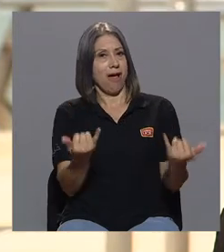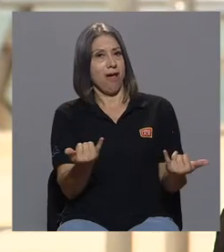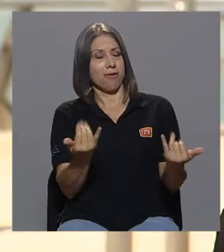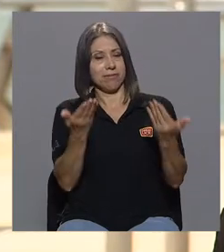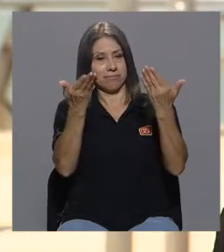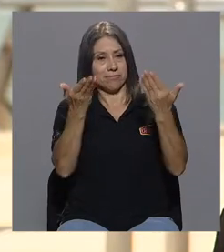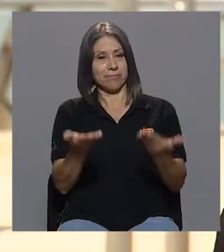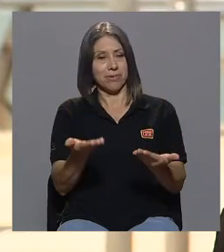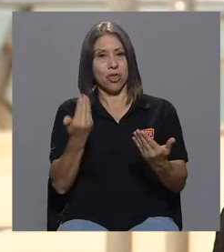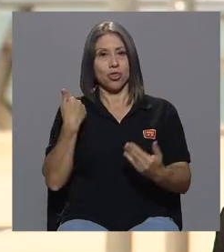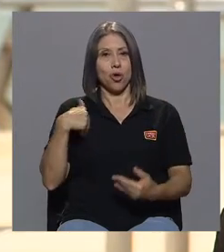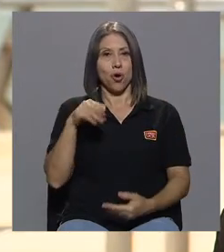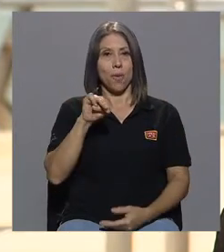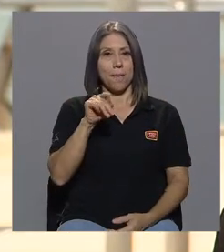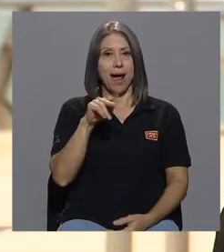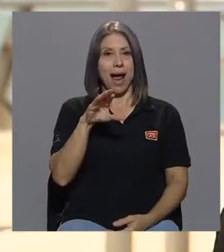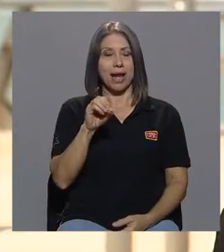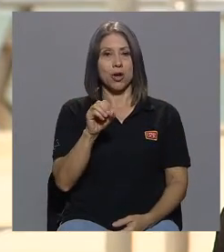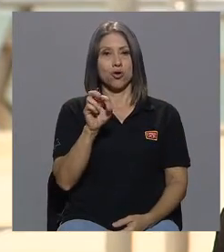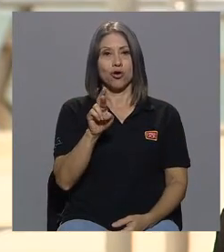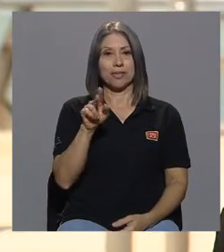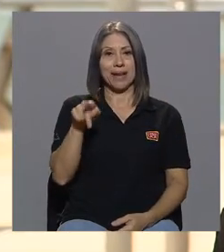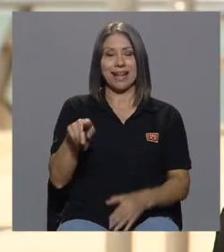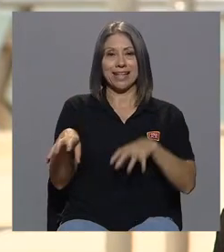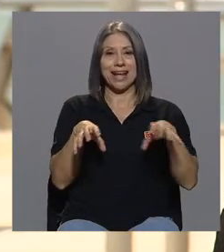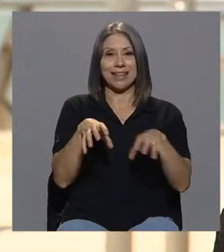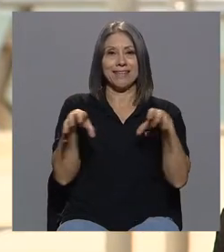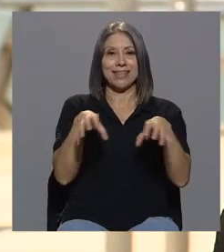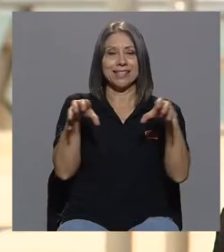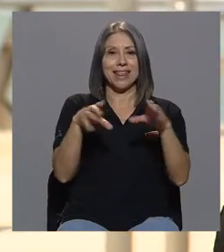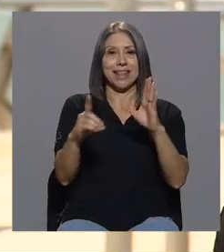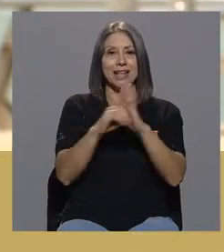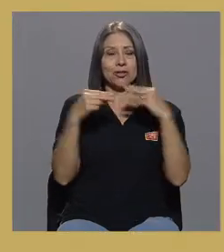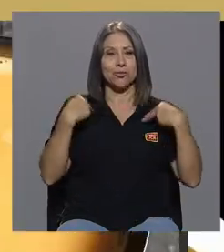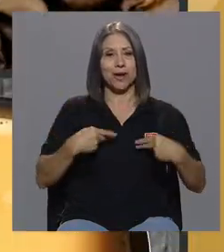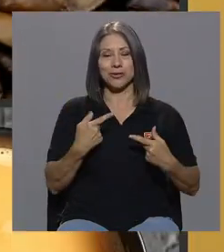Rojas Peralta activista en Derechos Humanos aquí estamos